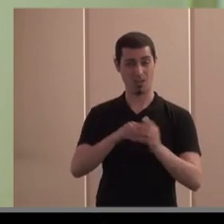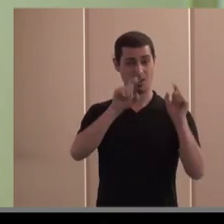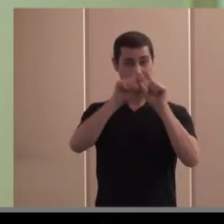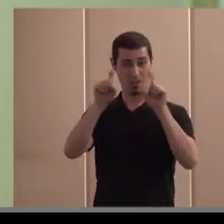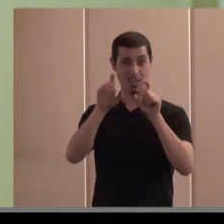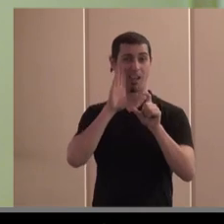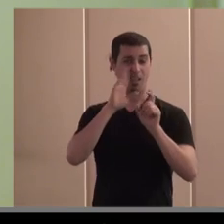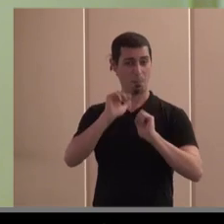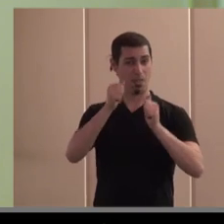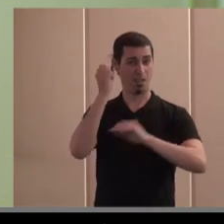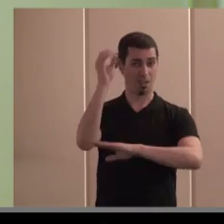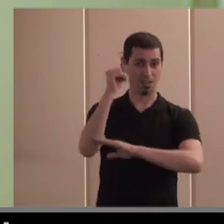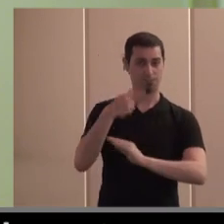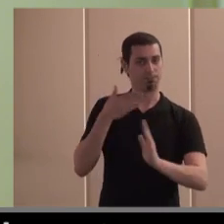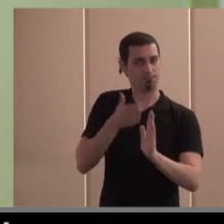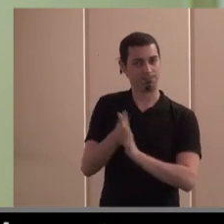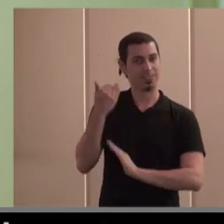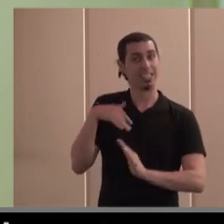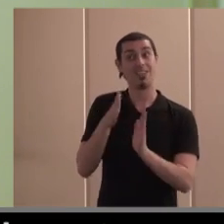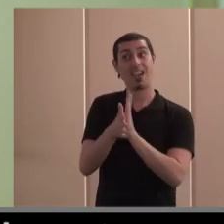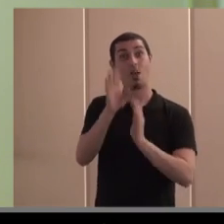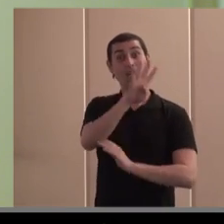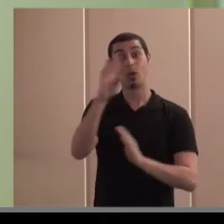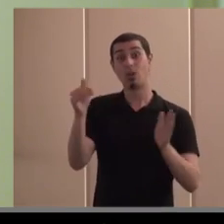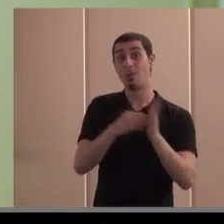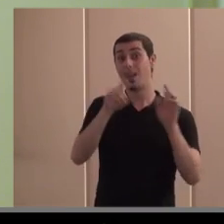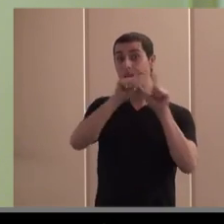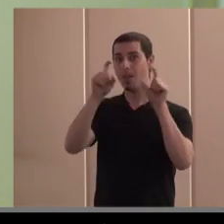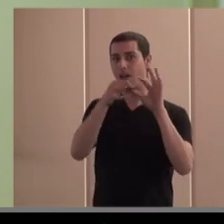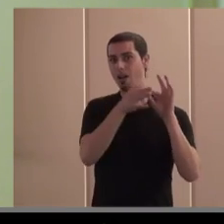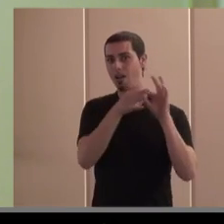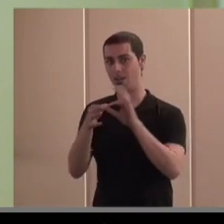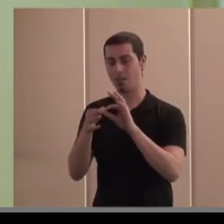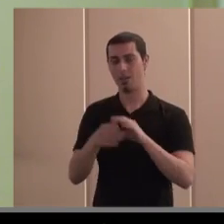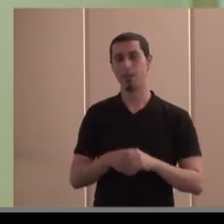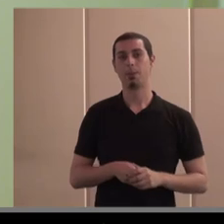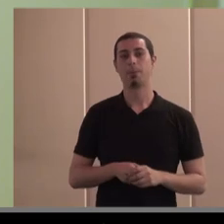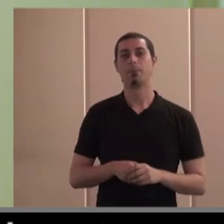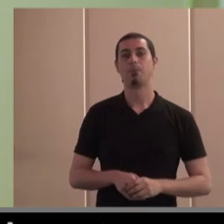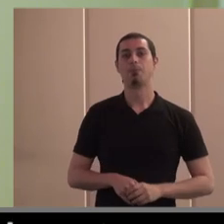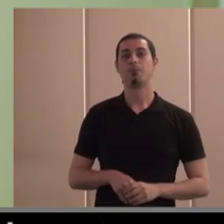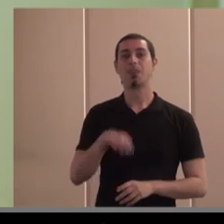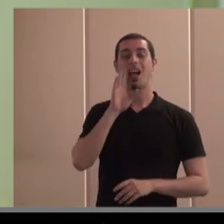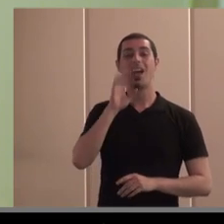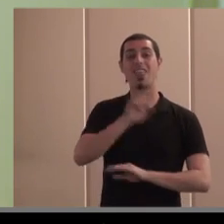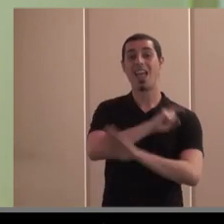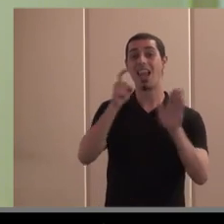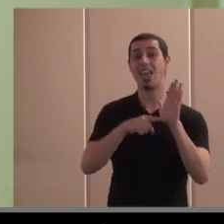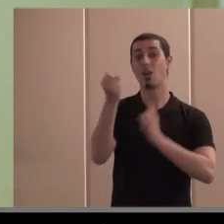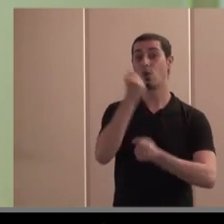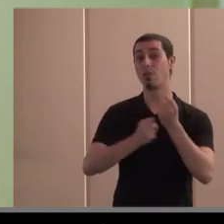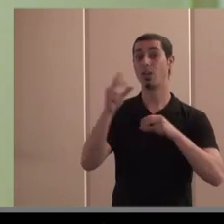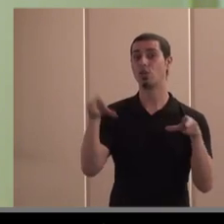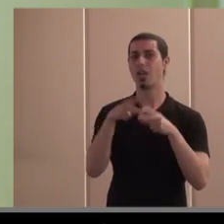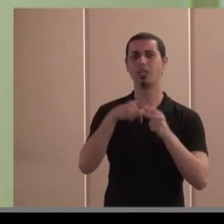realmente son los que tienen el enlace directo con las empresas antes os decía que la ley de economía social es